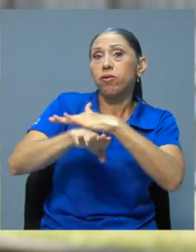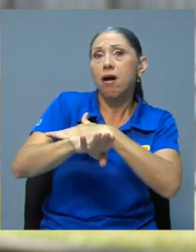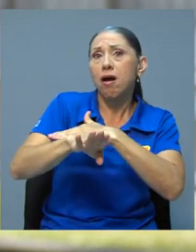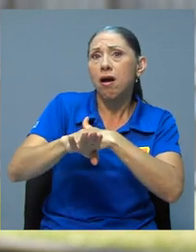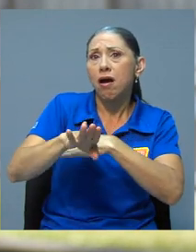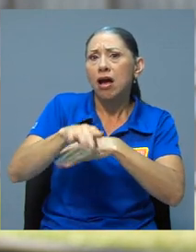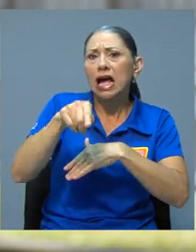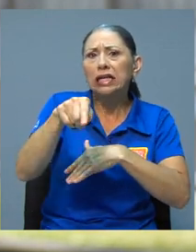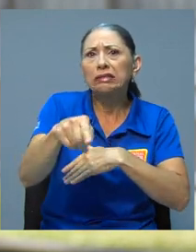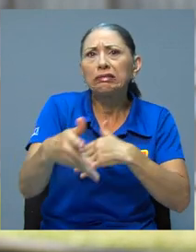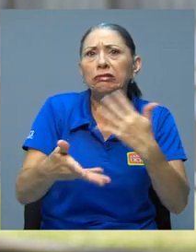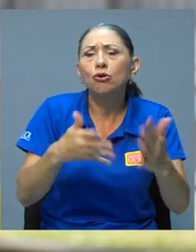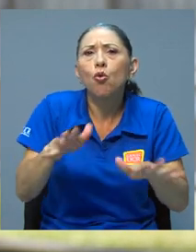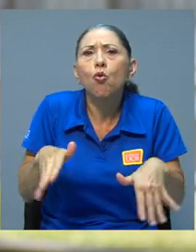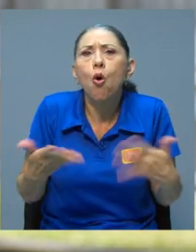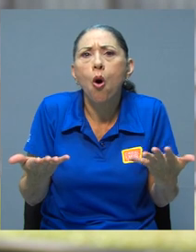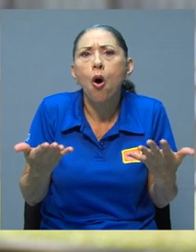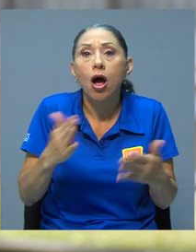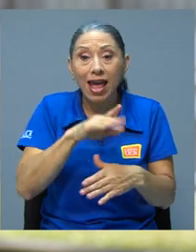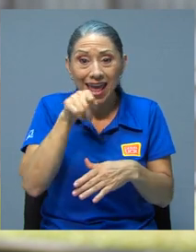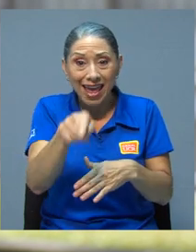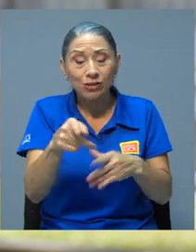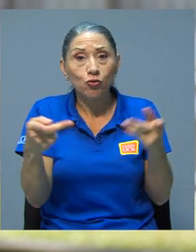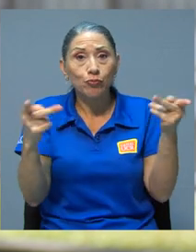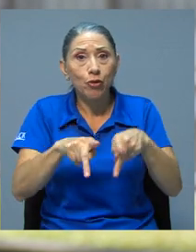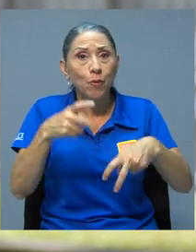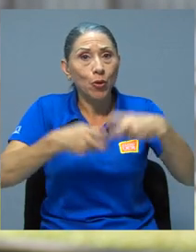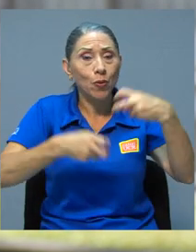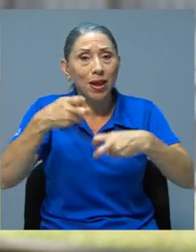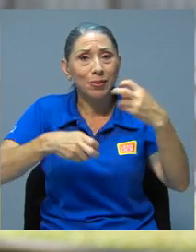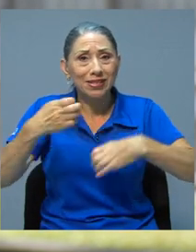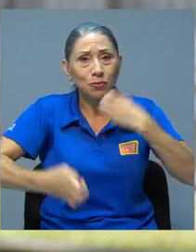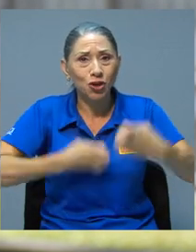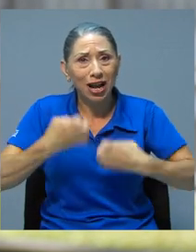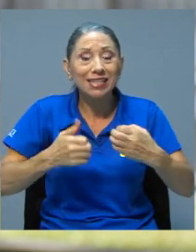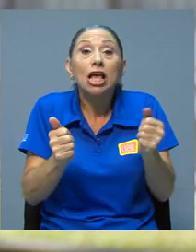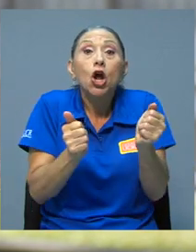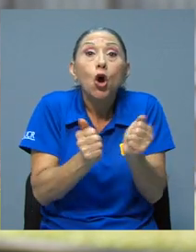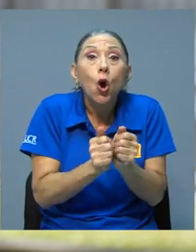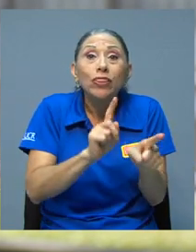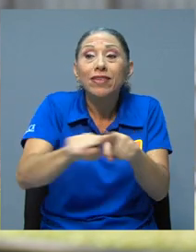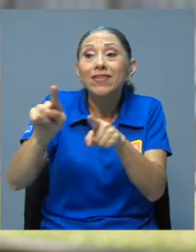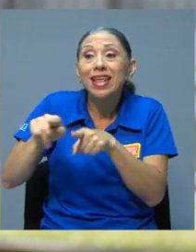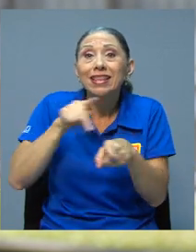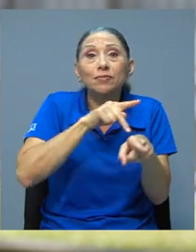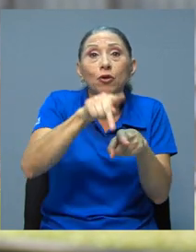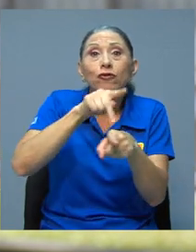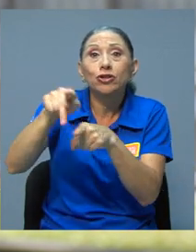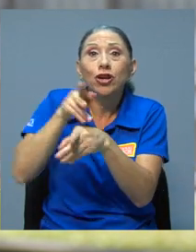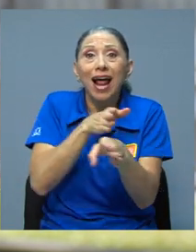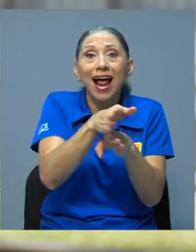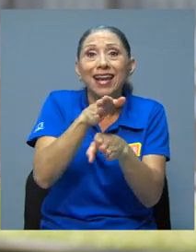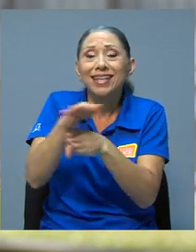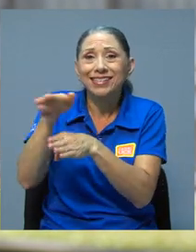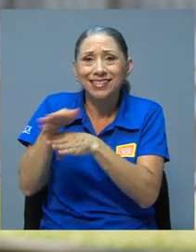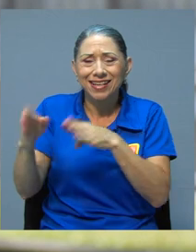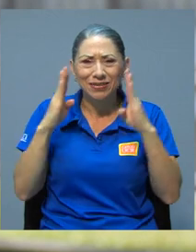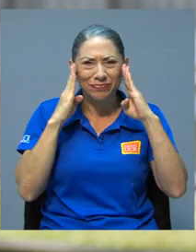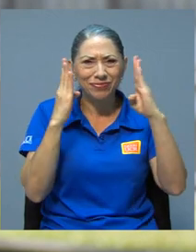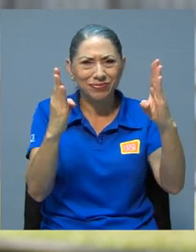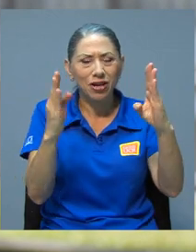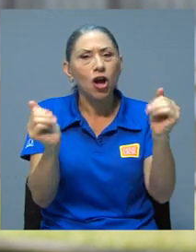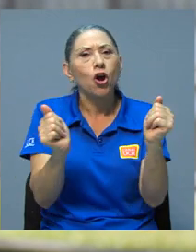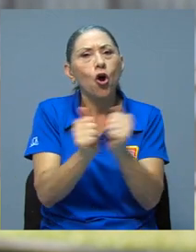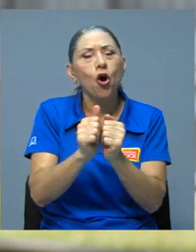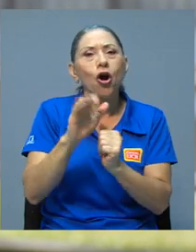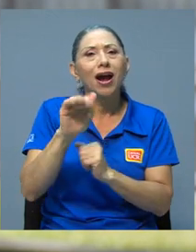universitaria. Todo eso a veces provoca problemas emocionales que son abordados interdisciplinariamente a través de los CASES y de las otras